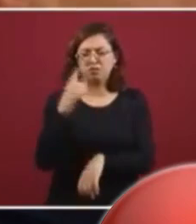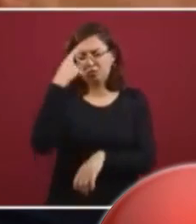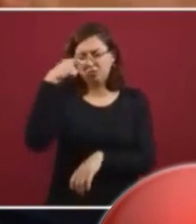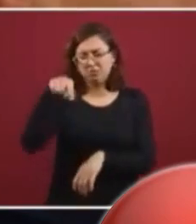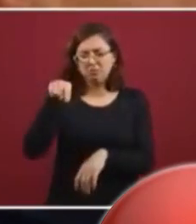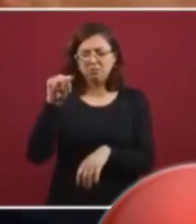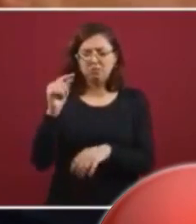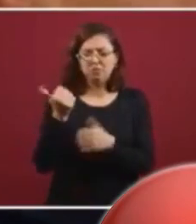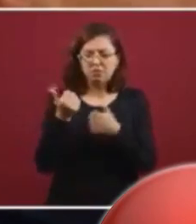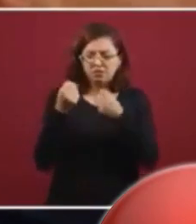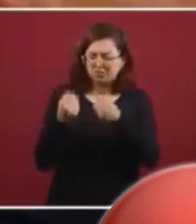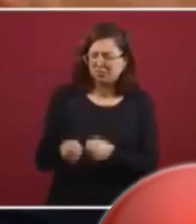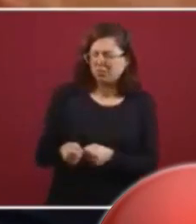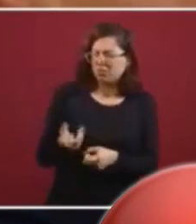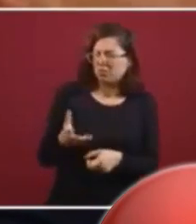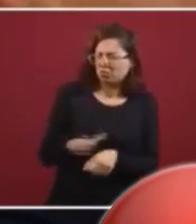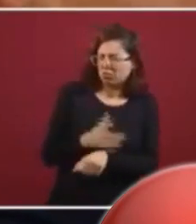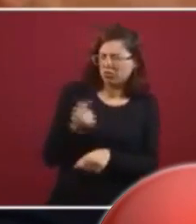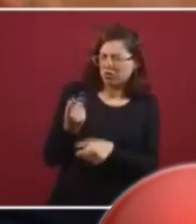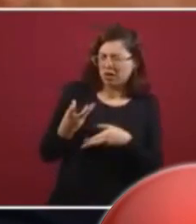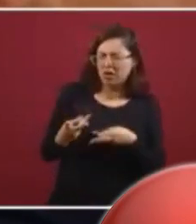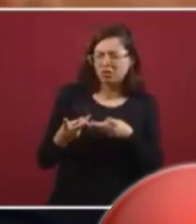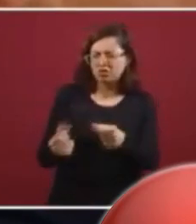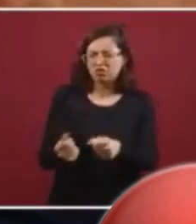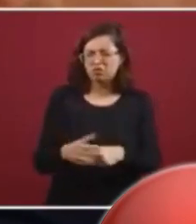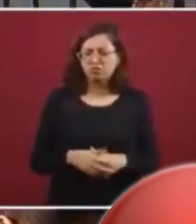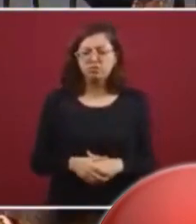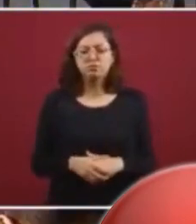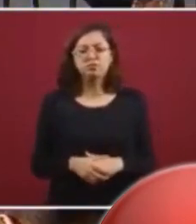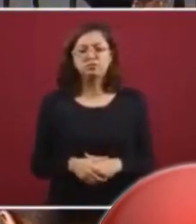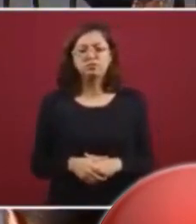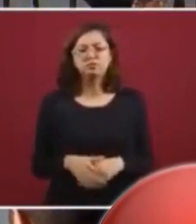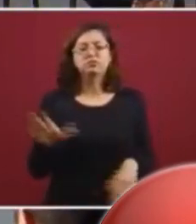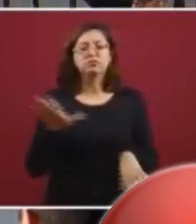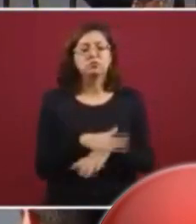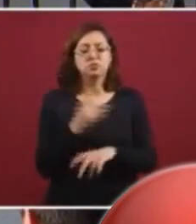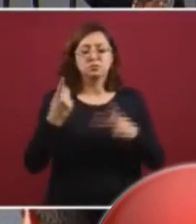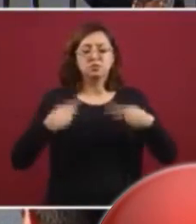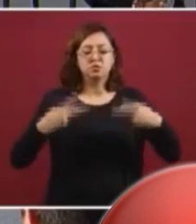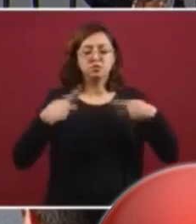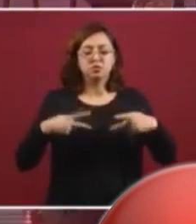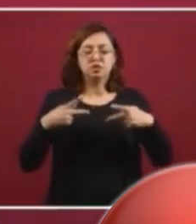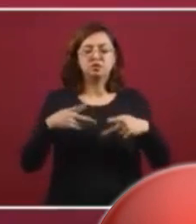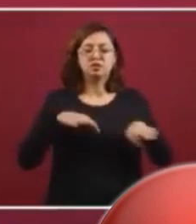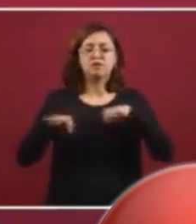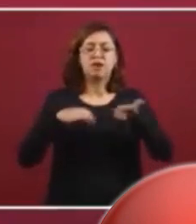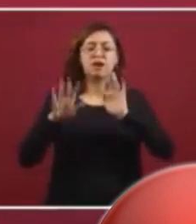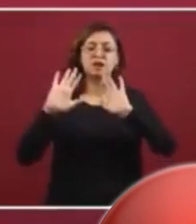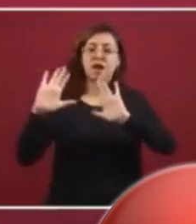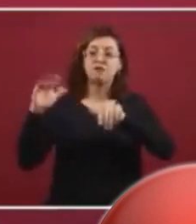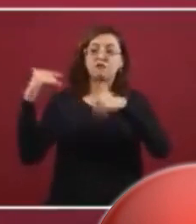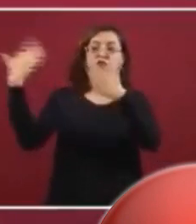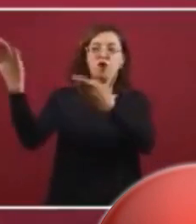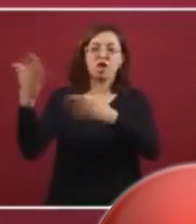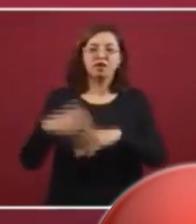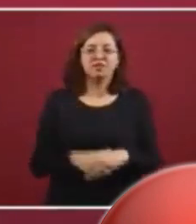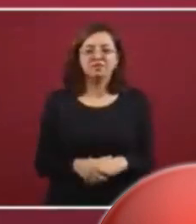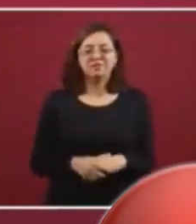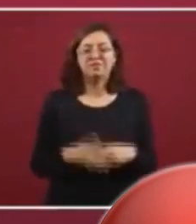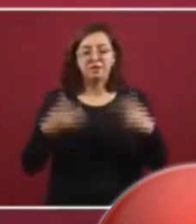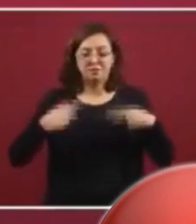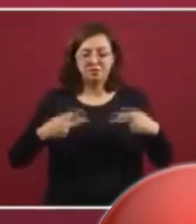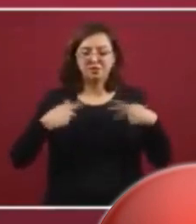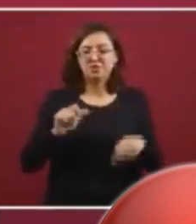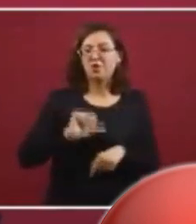qué se tomó esta decisión? Porque están en el exterior, es una salvedad que se hizo. decir, no puedes tener diplomáticos